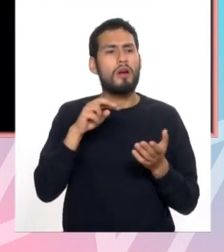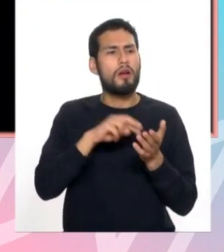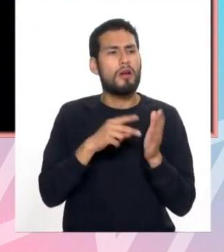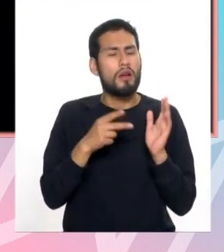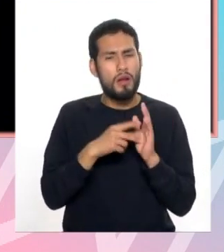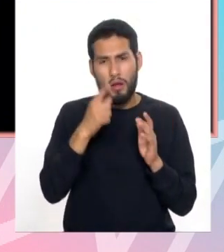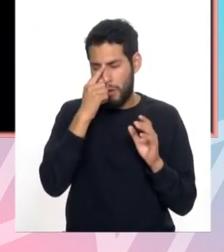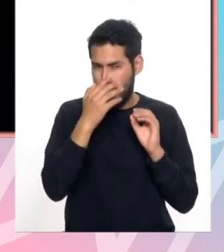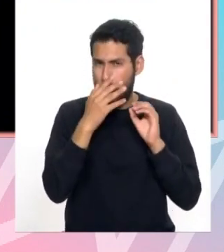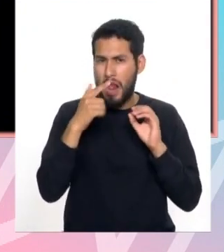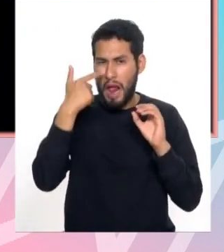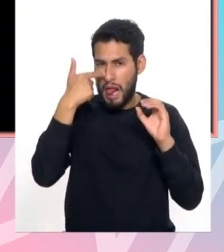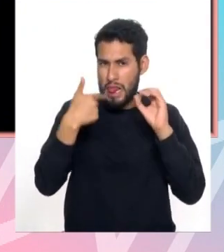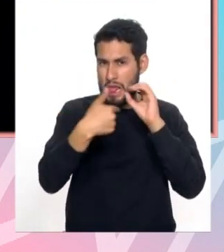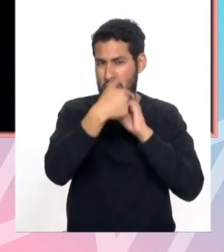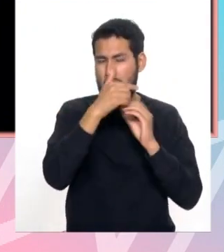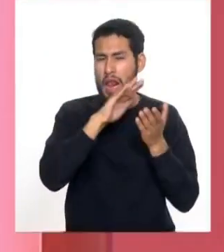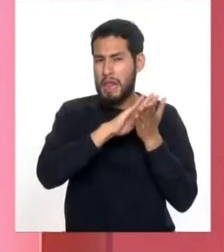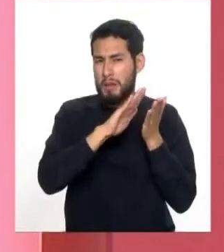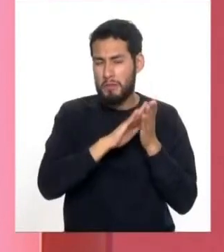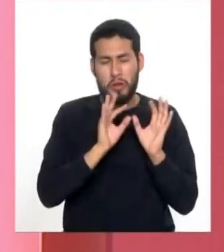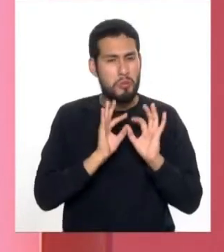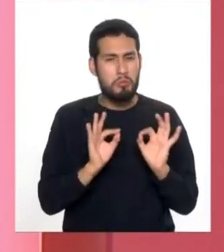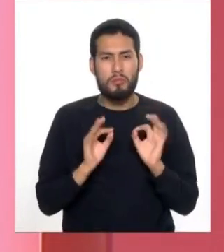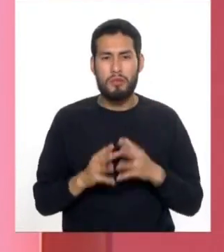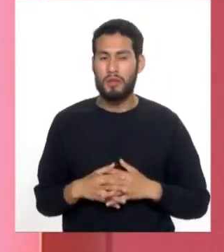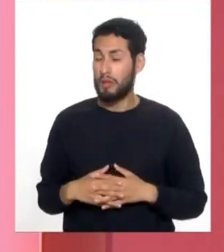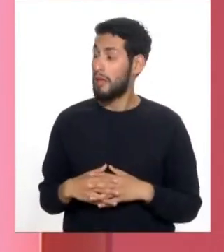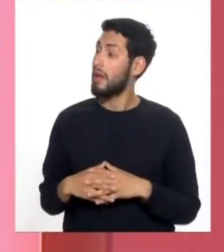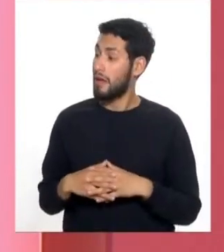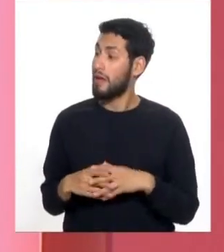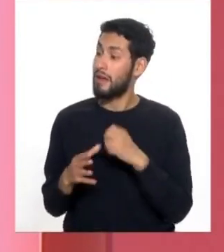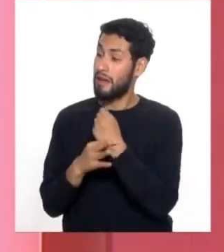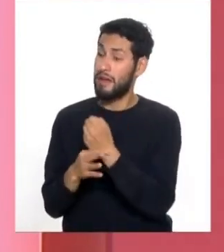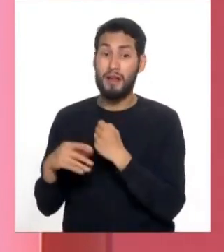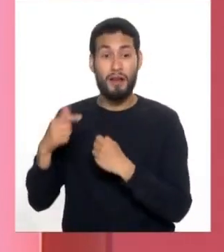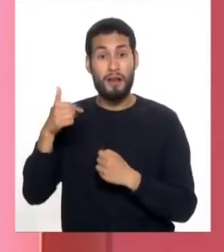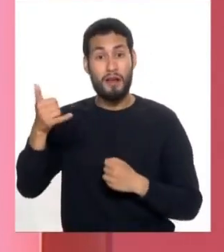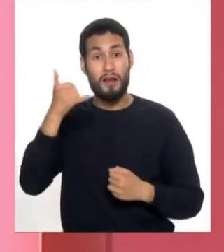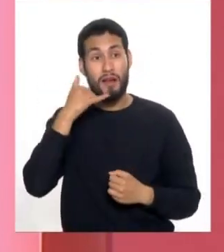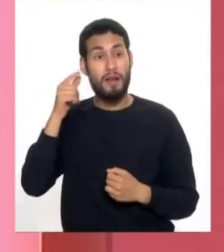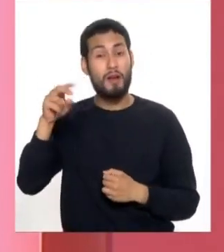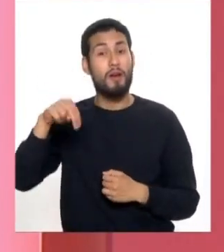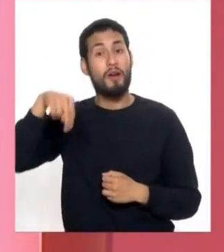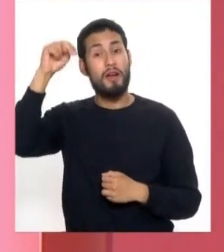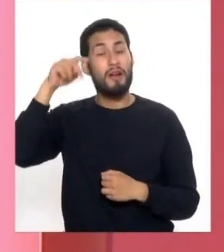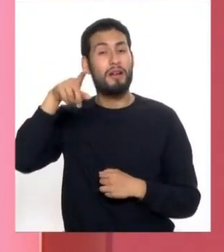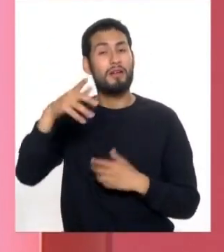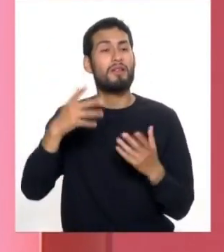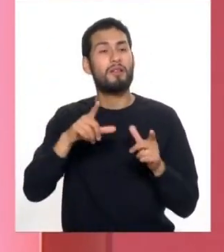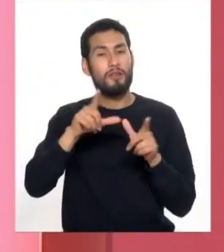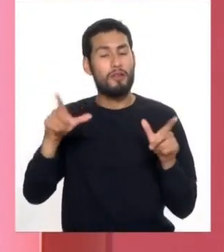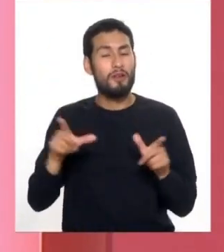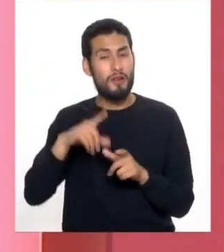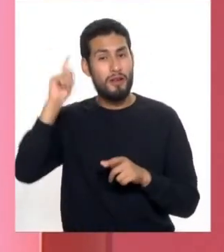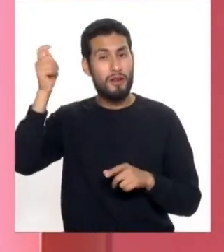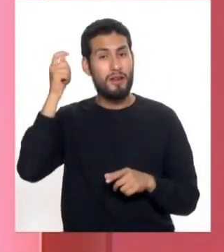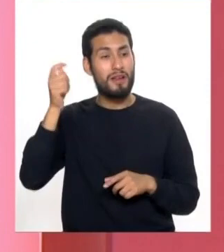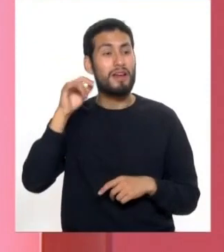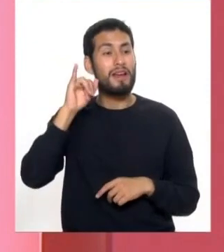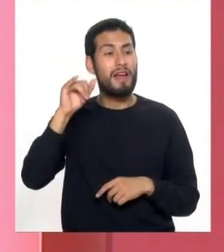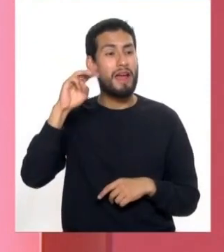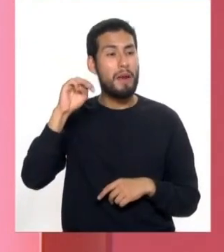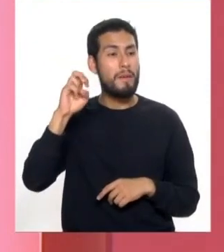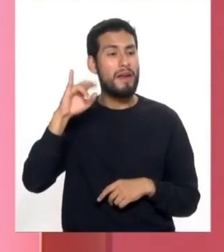una limpieza con láser. Muy bien, doctora. Y tenemos otra llamada y nos vamos a ir hasta el norte de nuestro país, a Trujillo. Hiperio, buenos